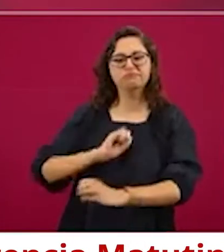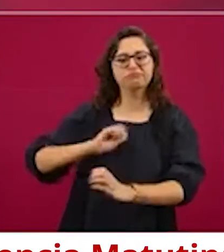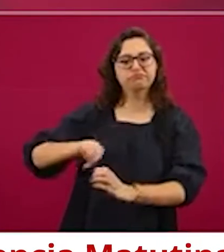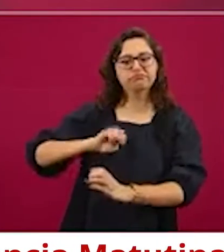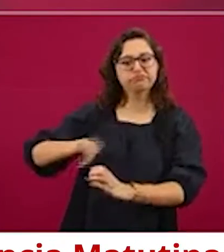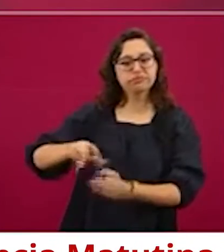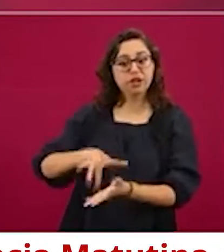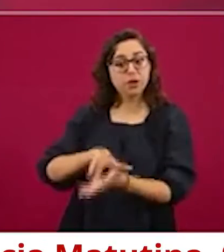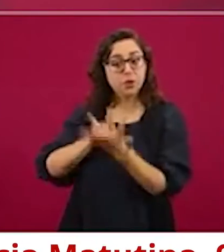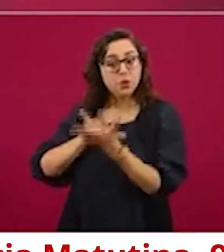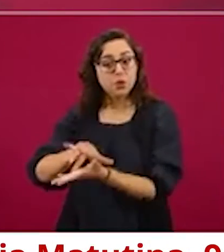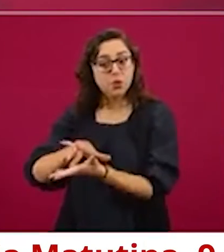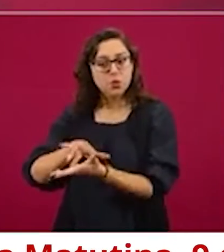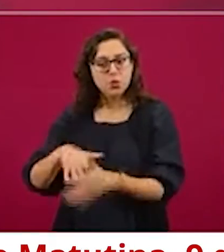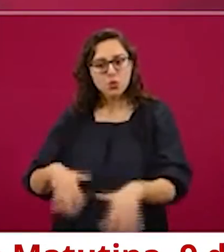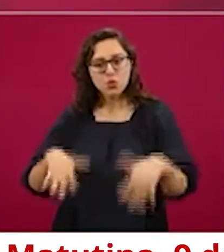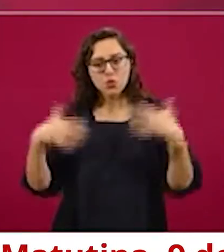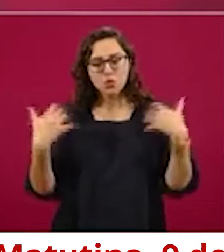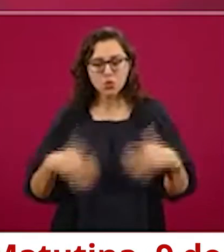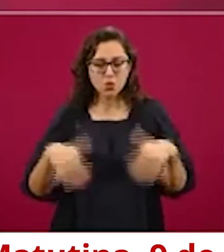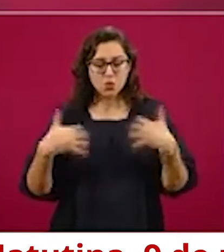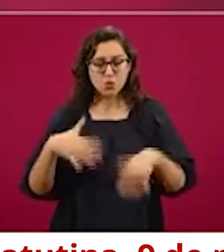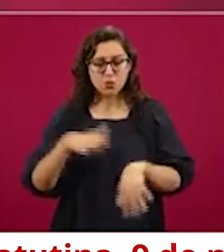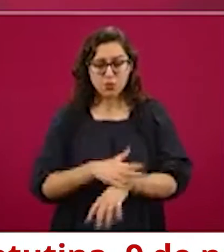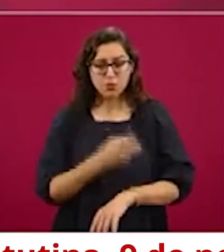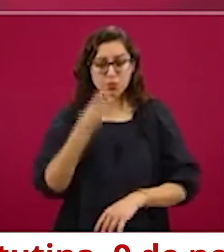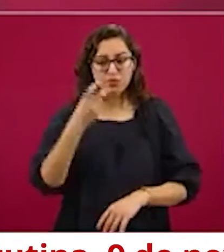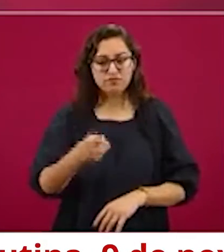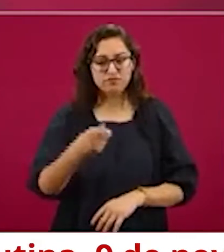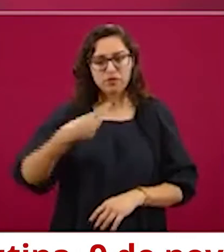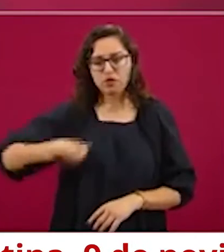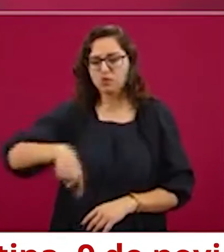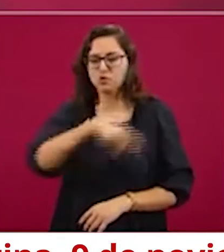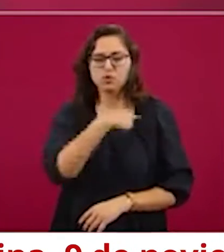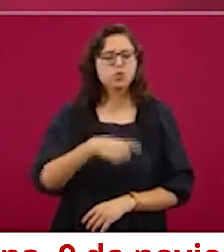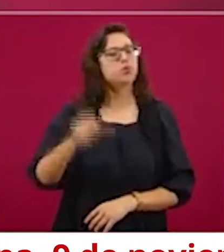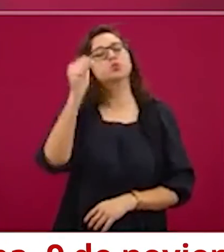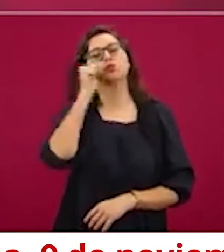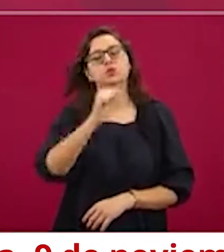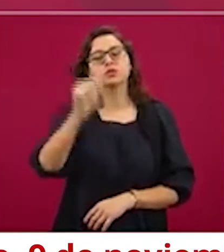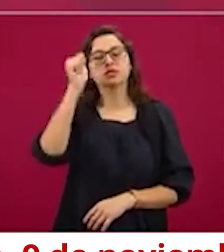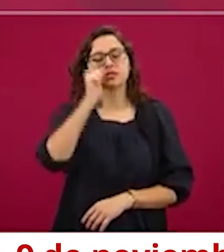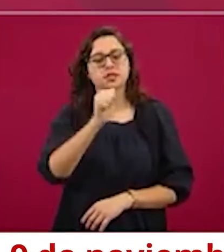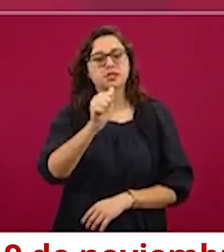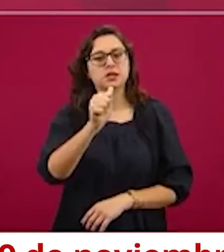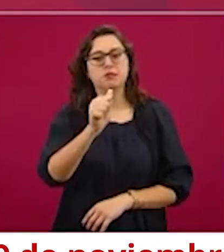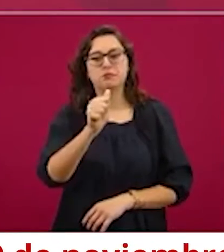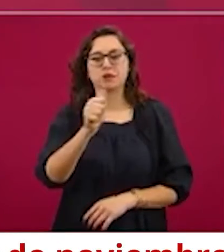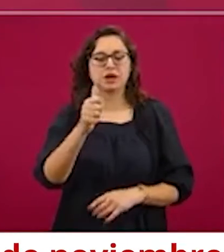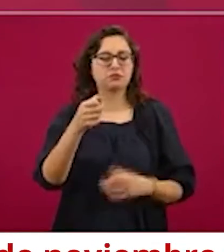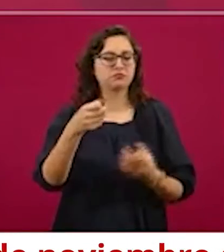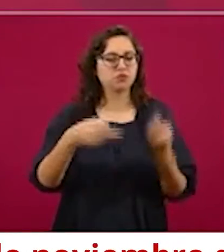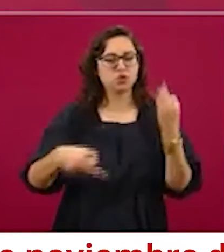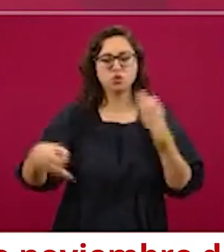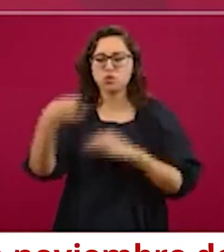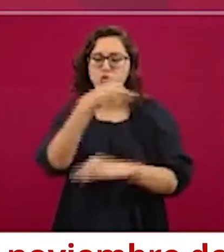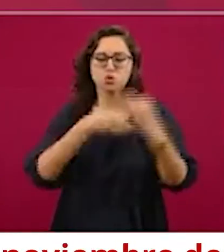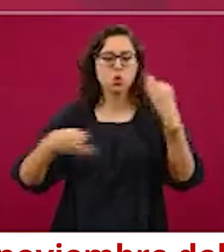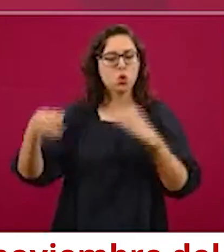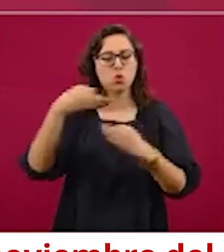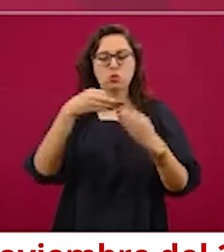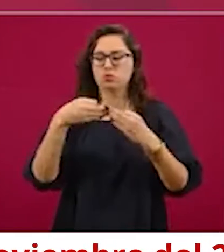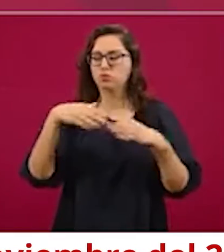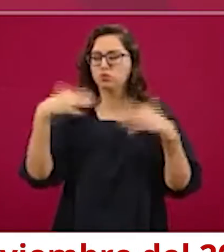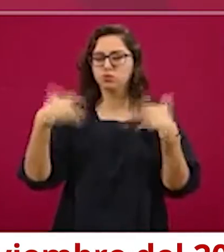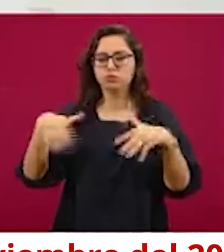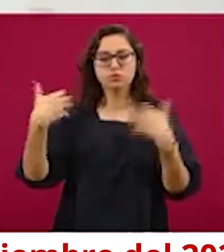eso siempre vamos a estar haciéndoles todos los reconocimientos, todos los